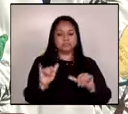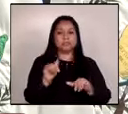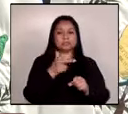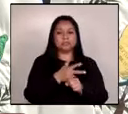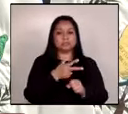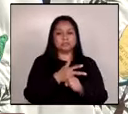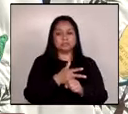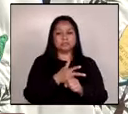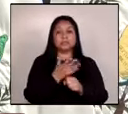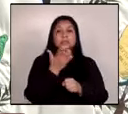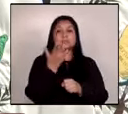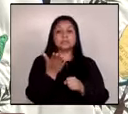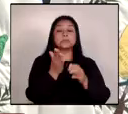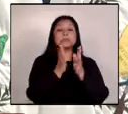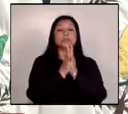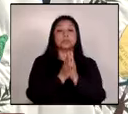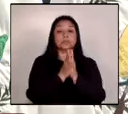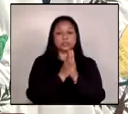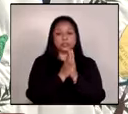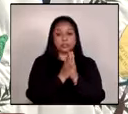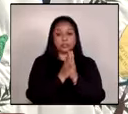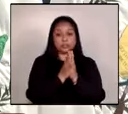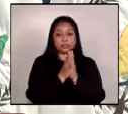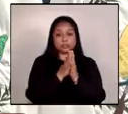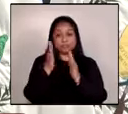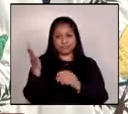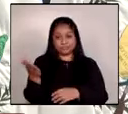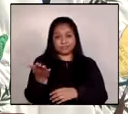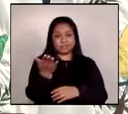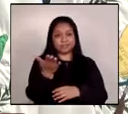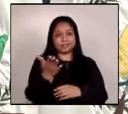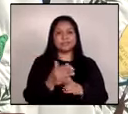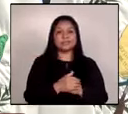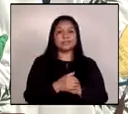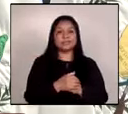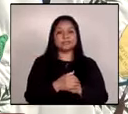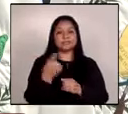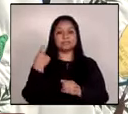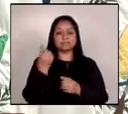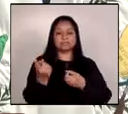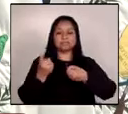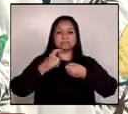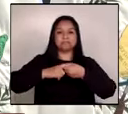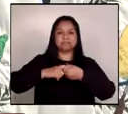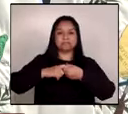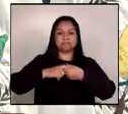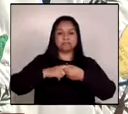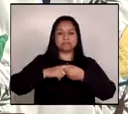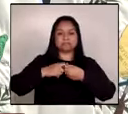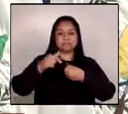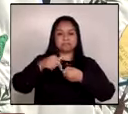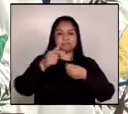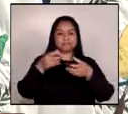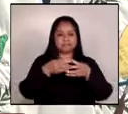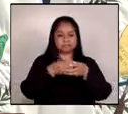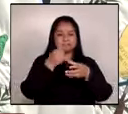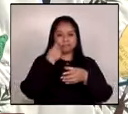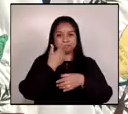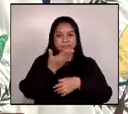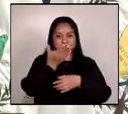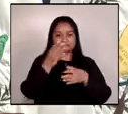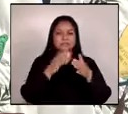Pido que por favor pasen al frente para integrarse a ese consejo.